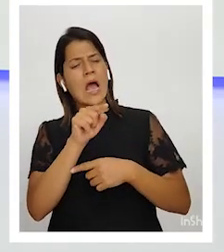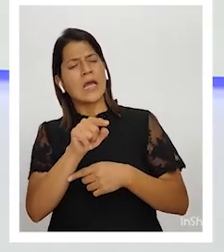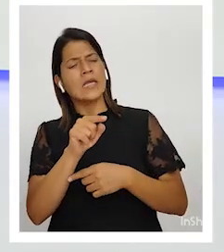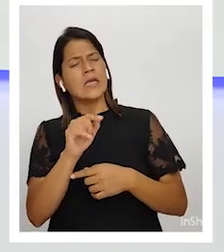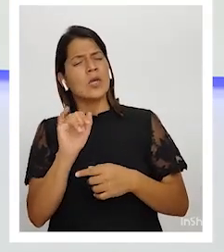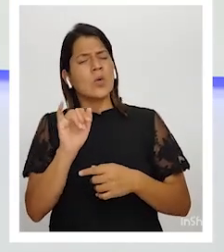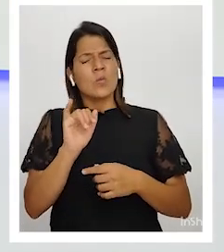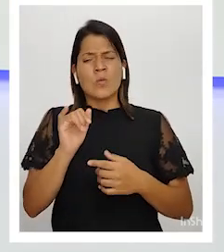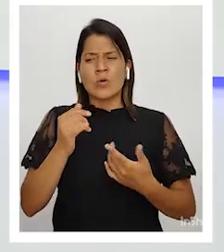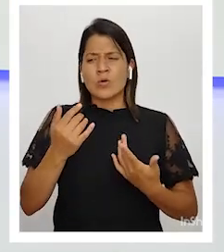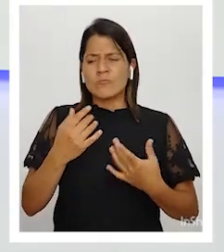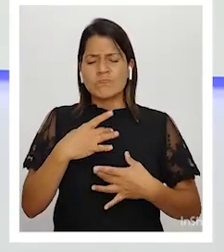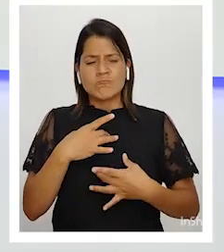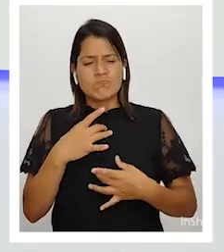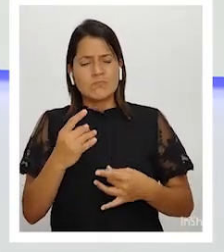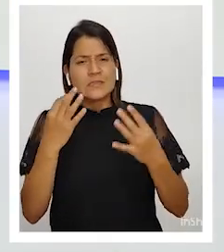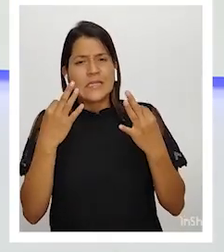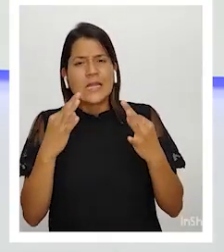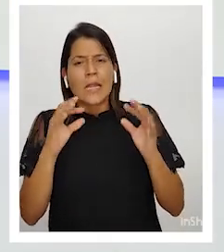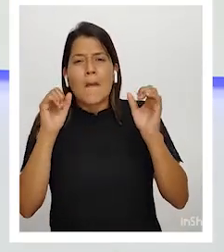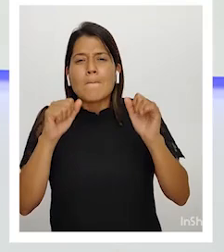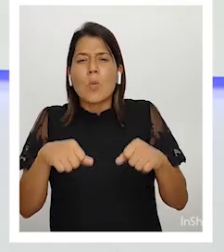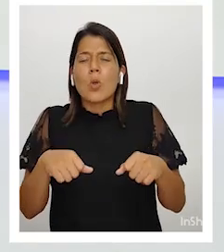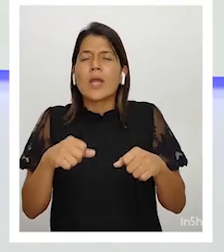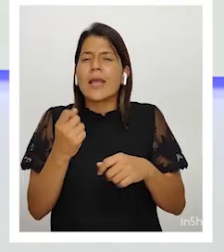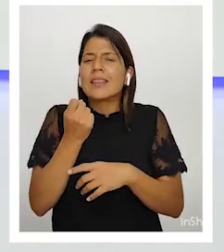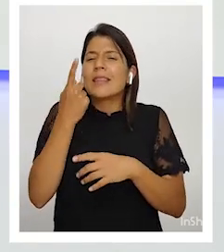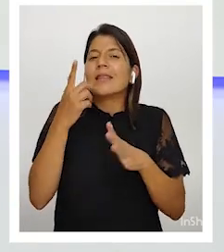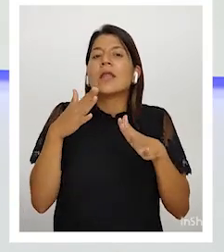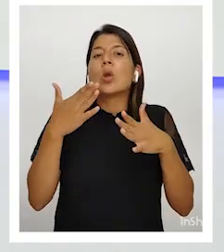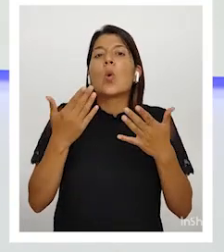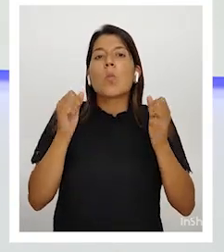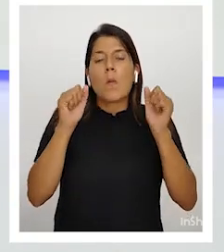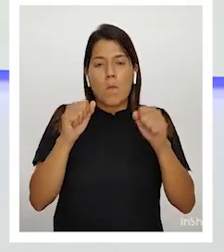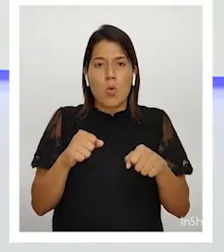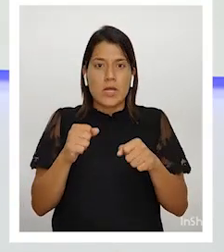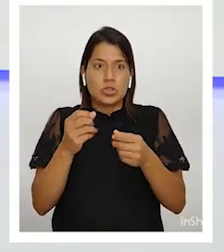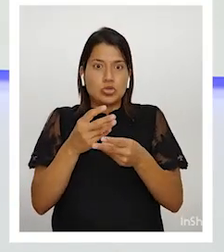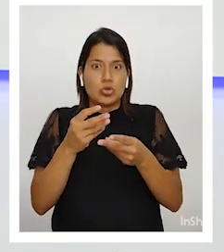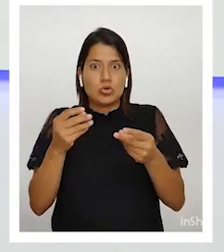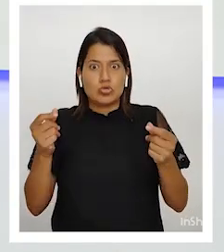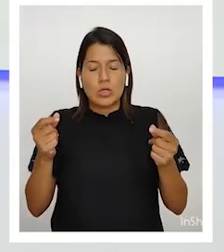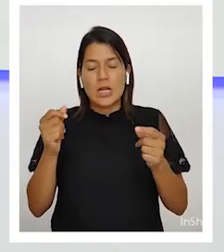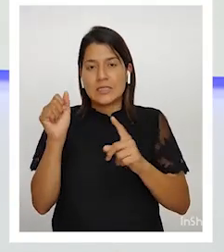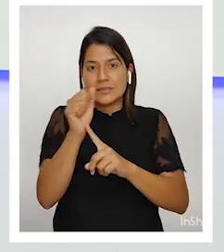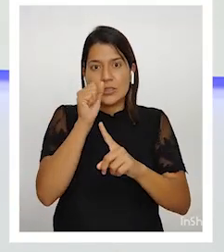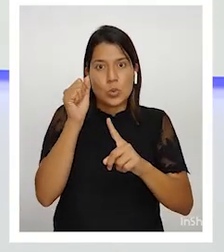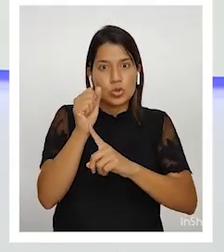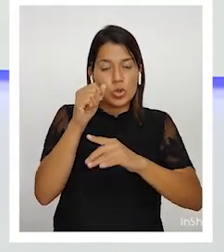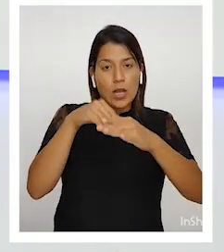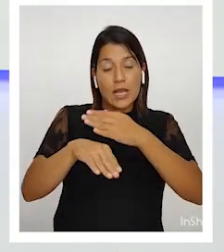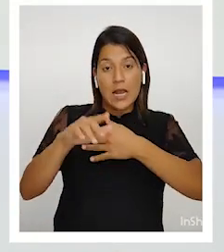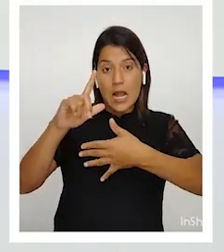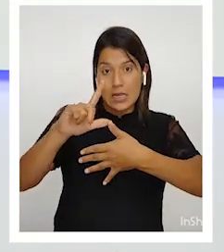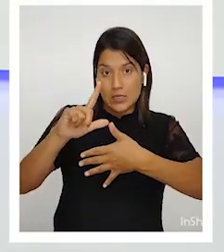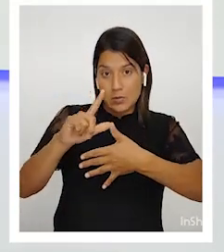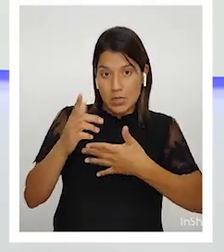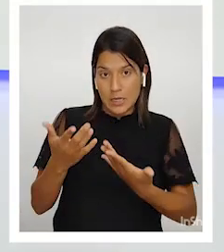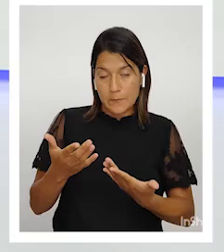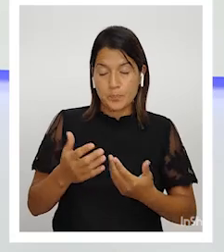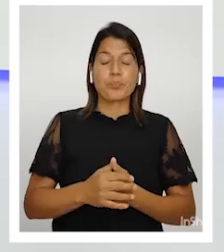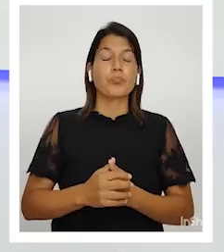cómo solucionar las situaciones que suceden en Latinoamérica. Cuando